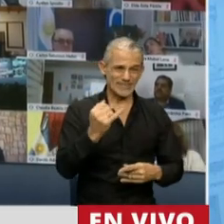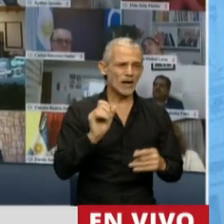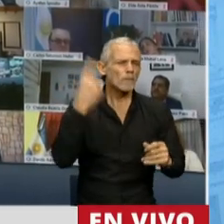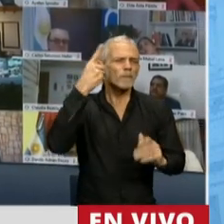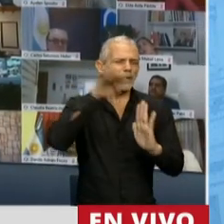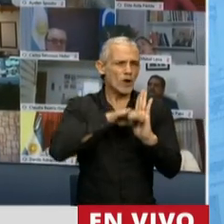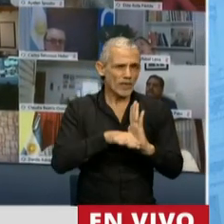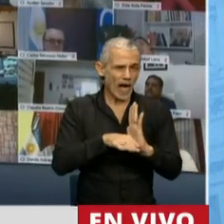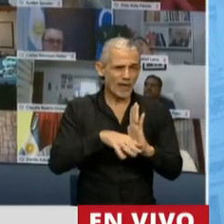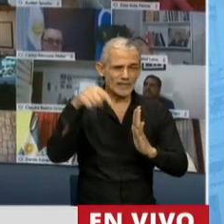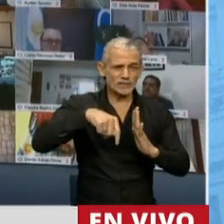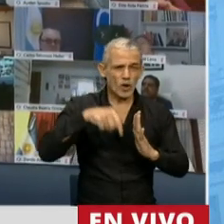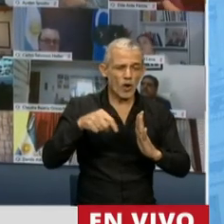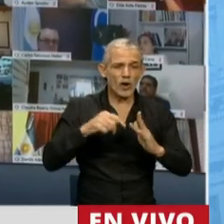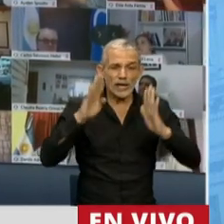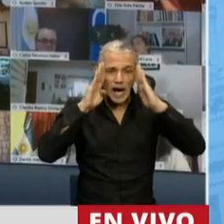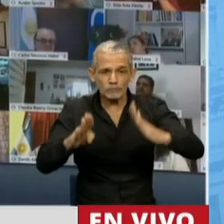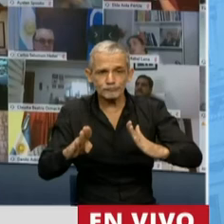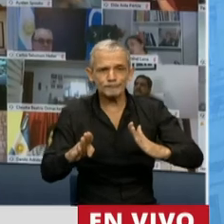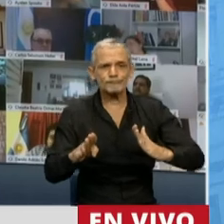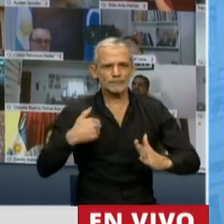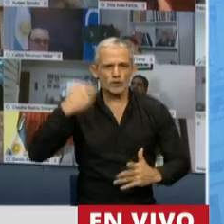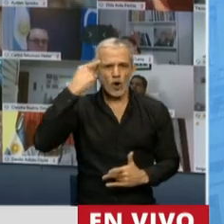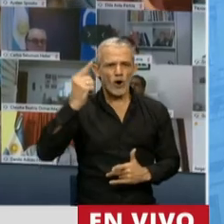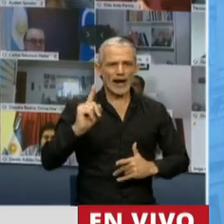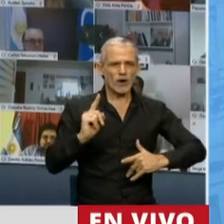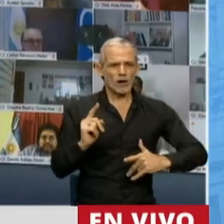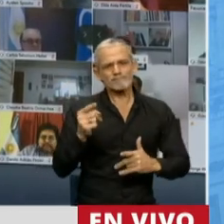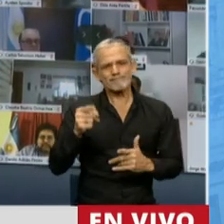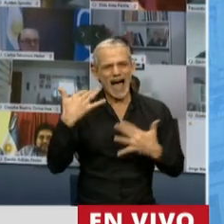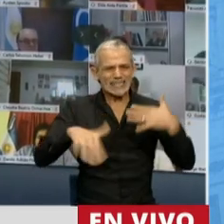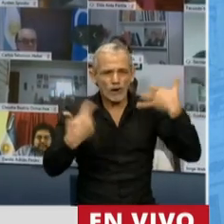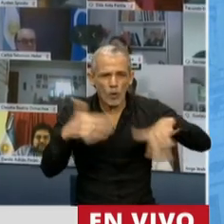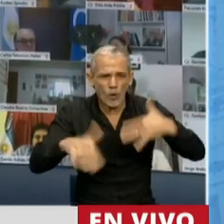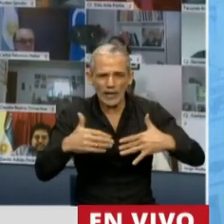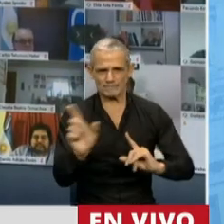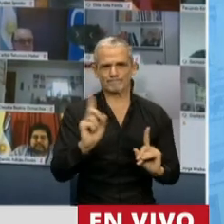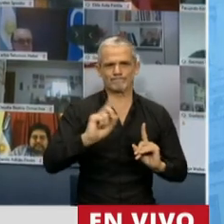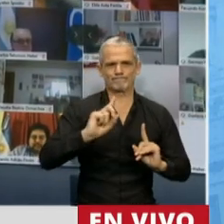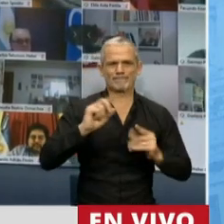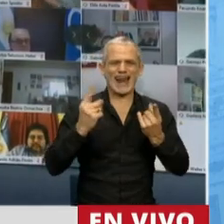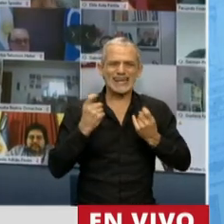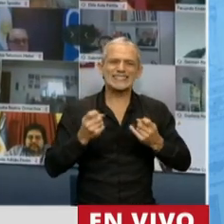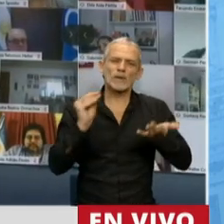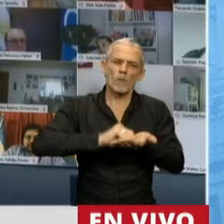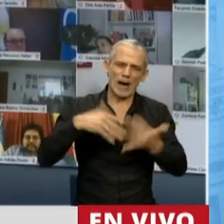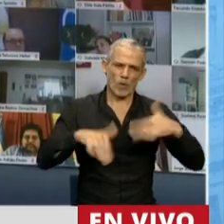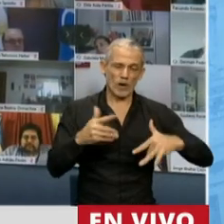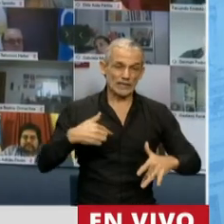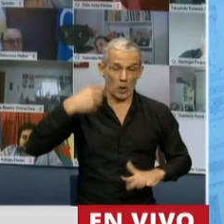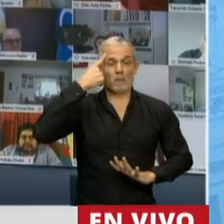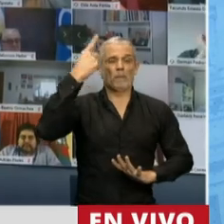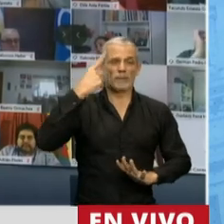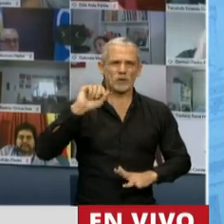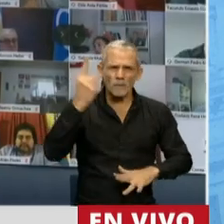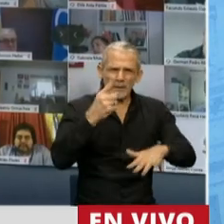prioridades que hoy se están atendiendo no son con el grado y la premura que son necesarias, y me pregunto si